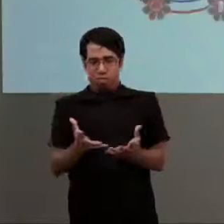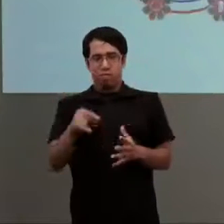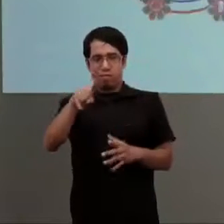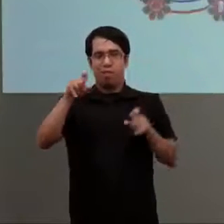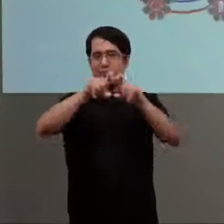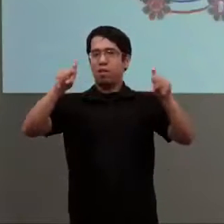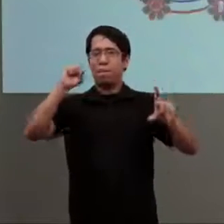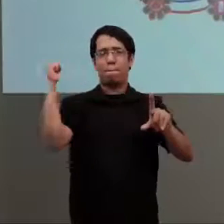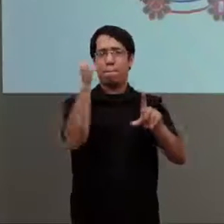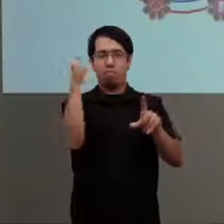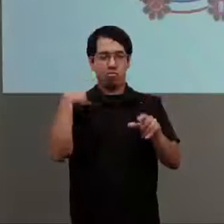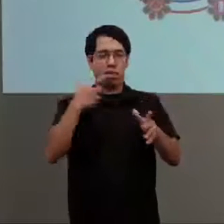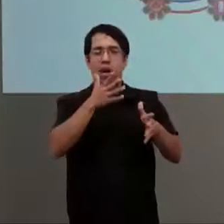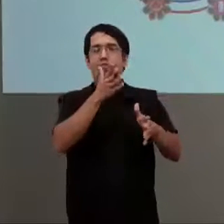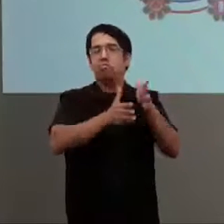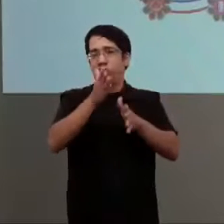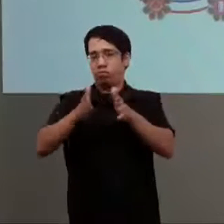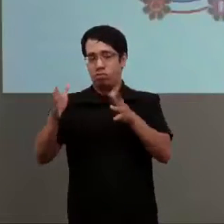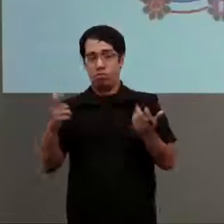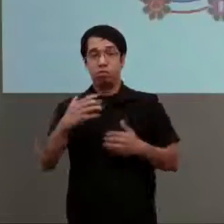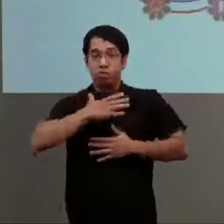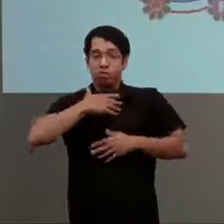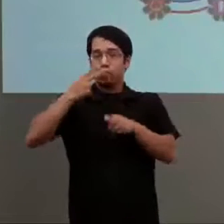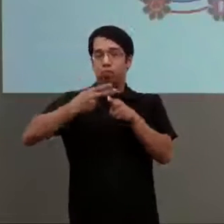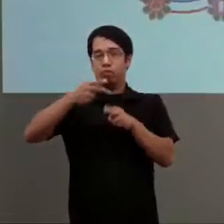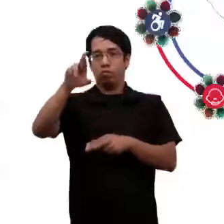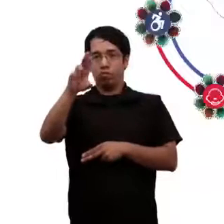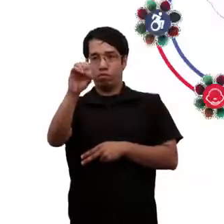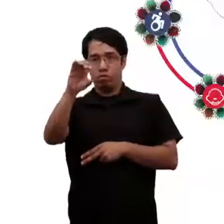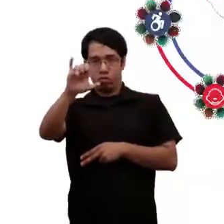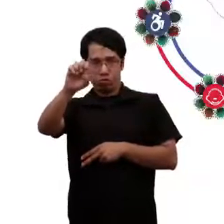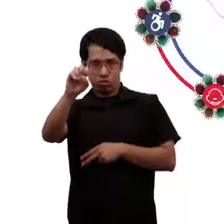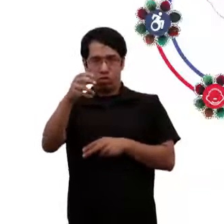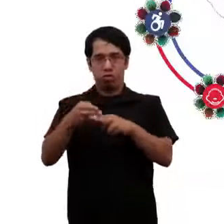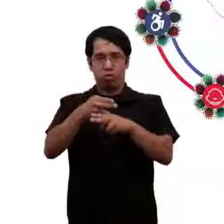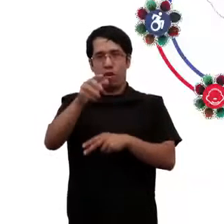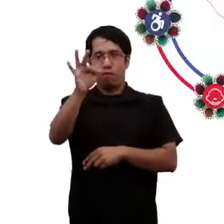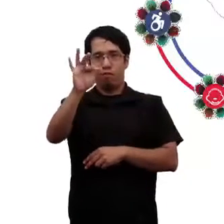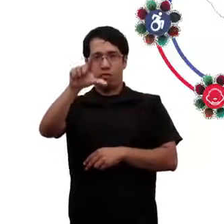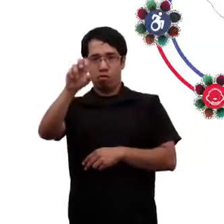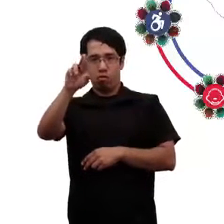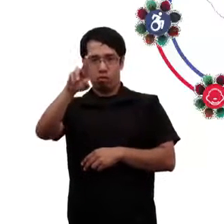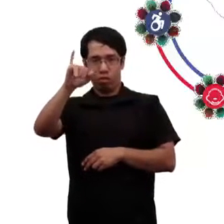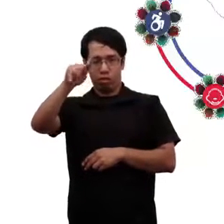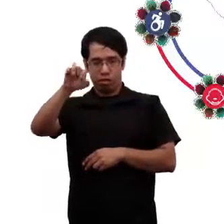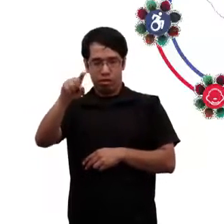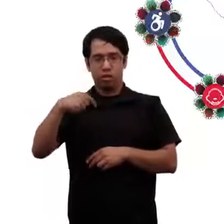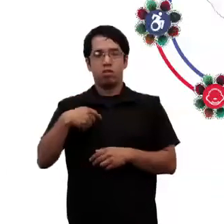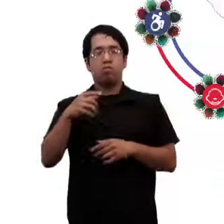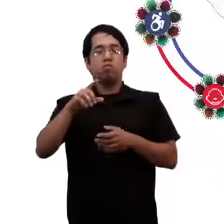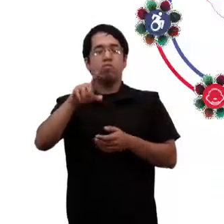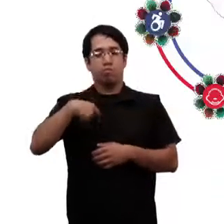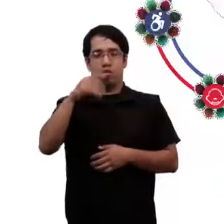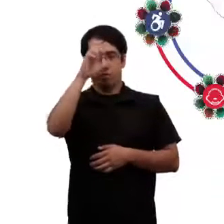tan importante que es la rehabilitación. Yo soy Rocío Florentín, ministra de la Secretaría Nacional por los Derechos de las